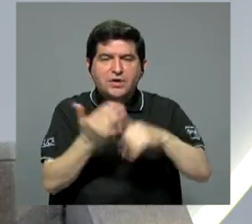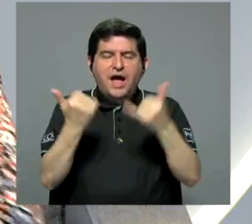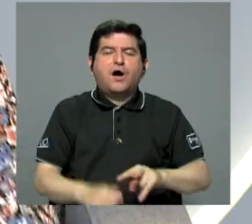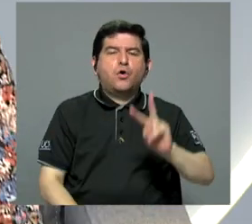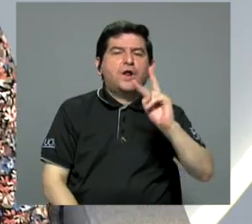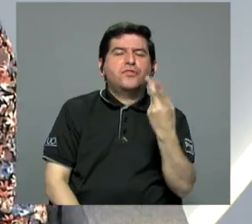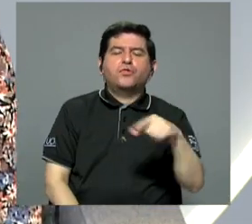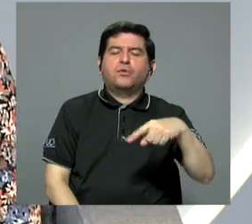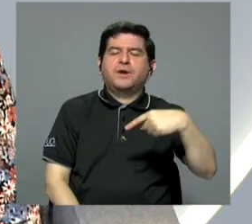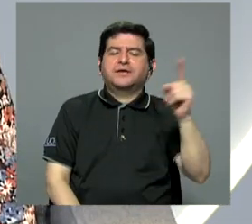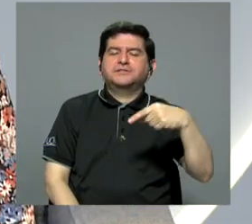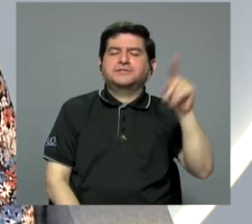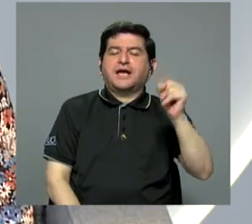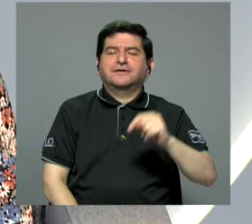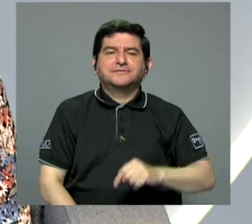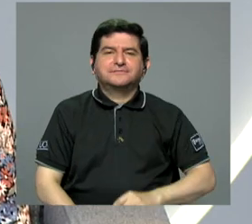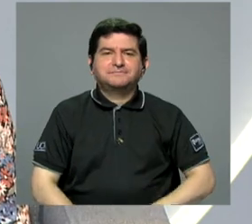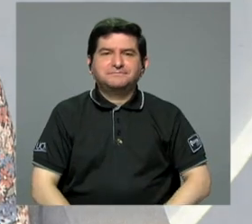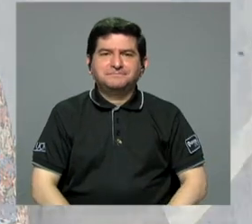doble check de inmediato.